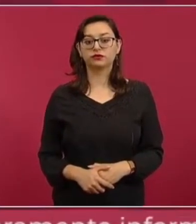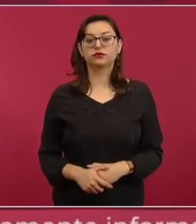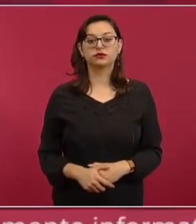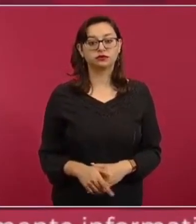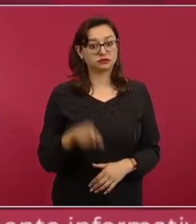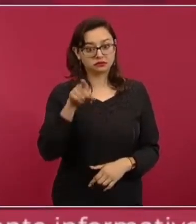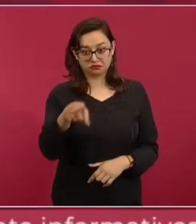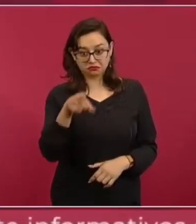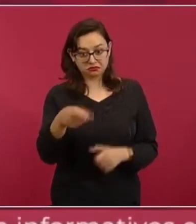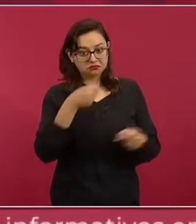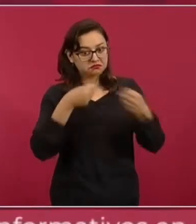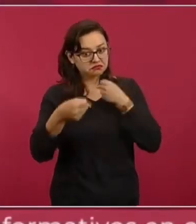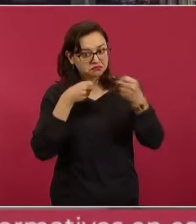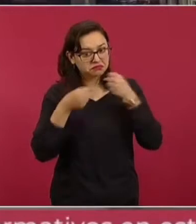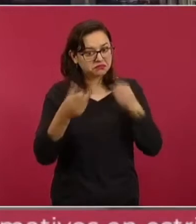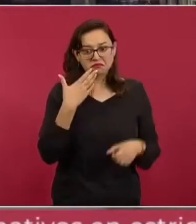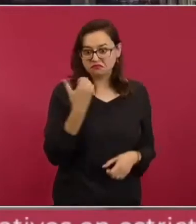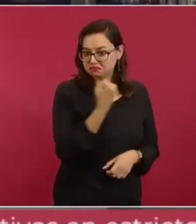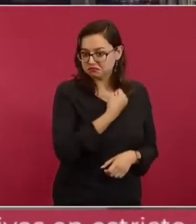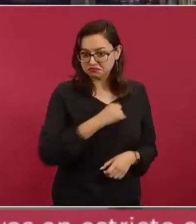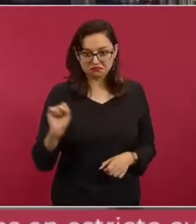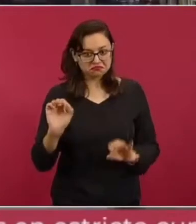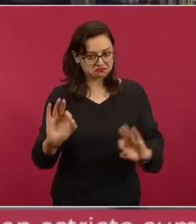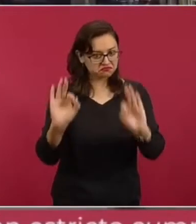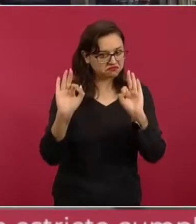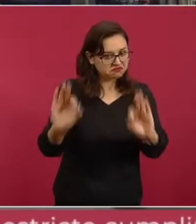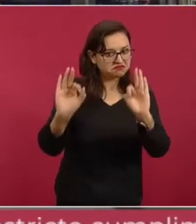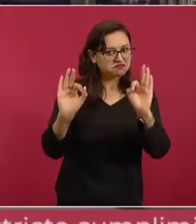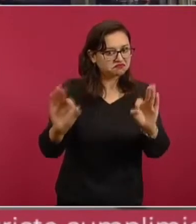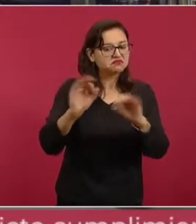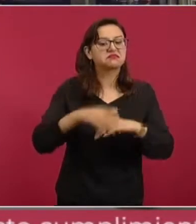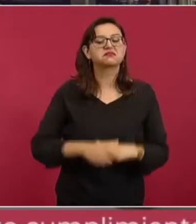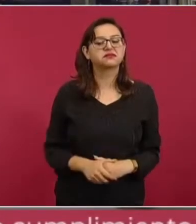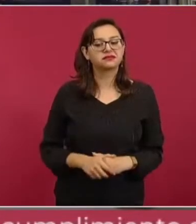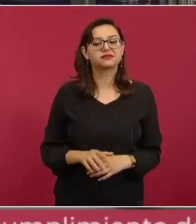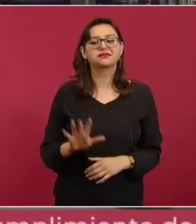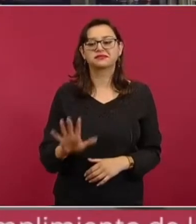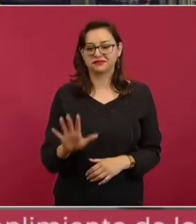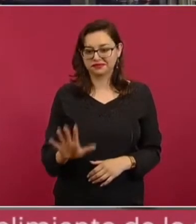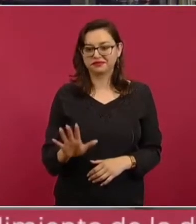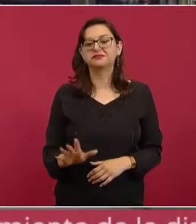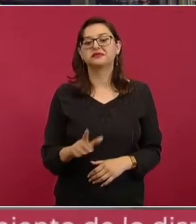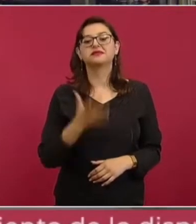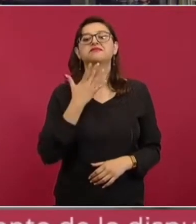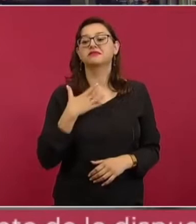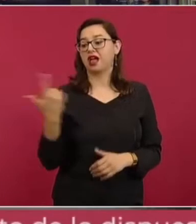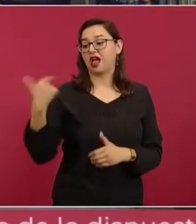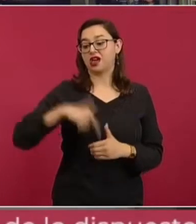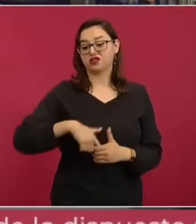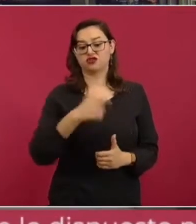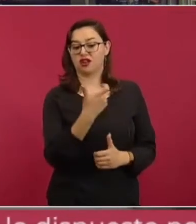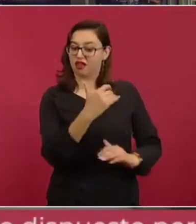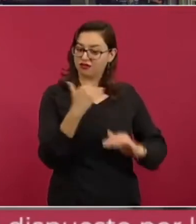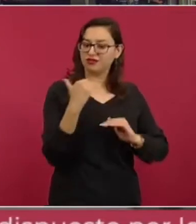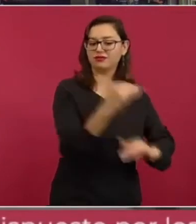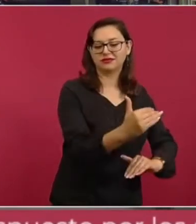periodista eres, no cabe duda. Vamos a esperarnos, lo que tenemos